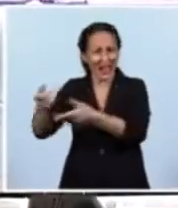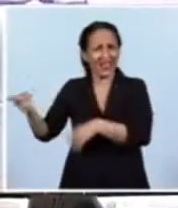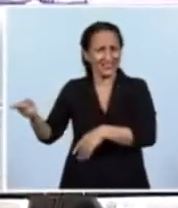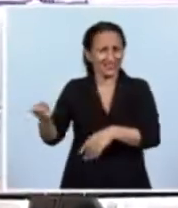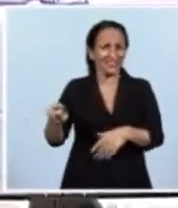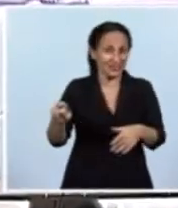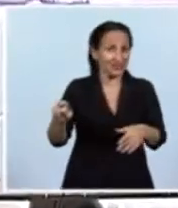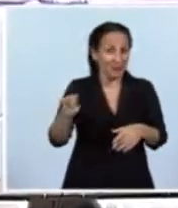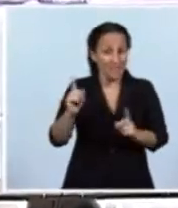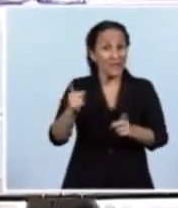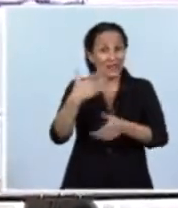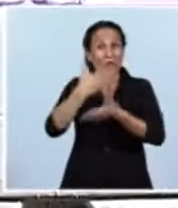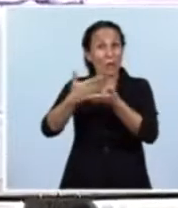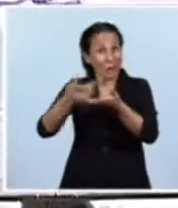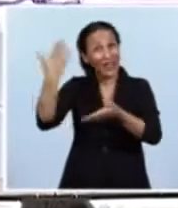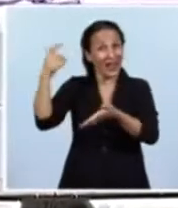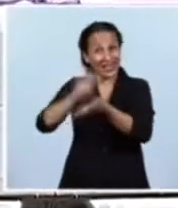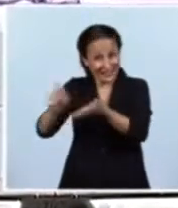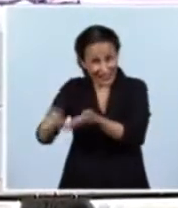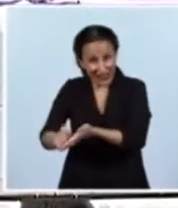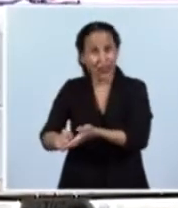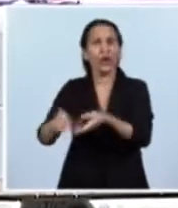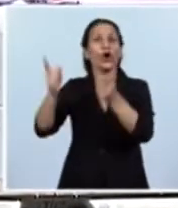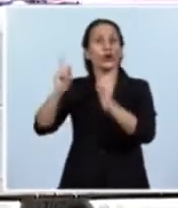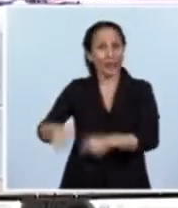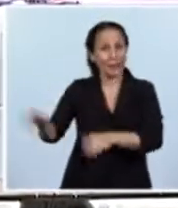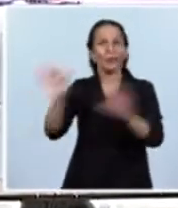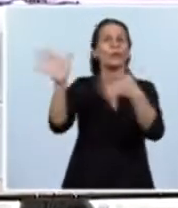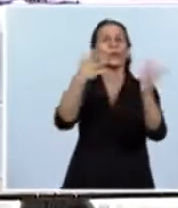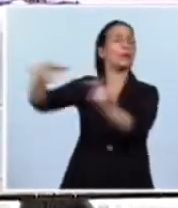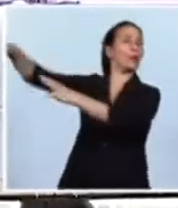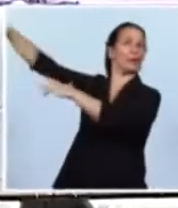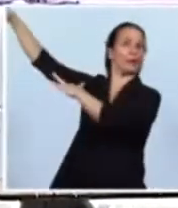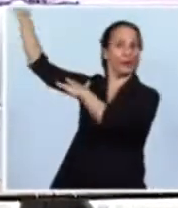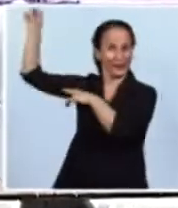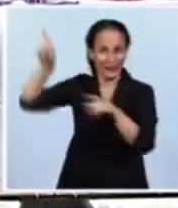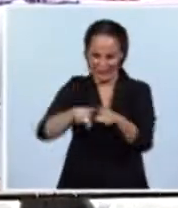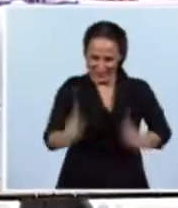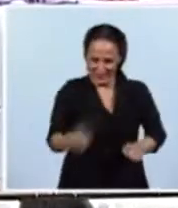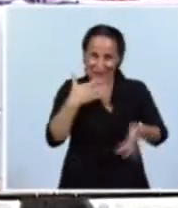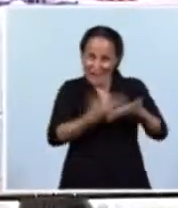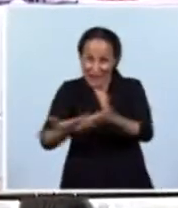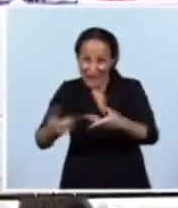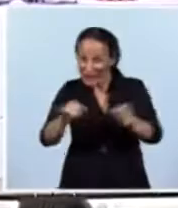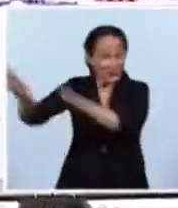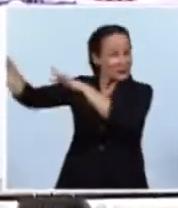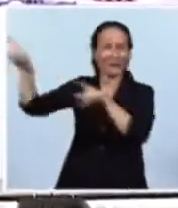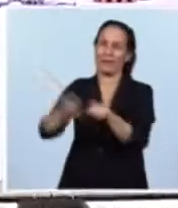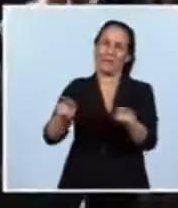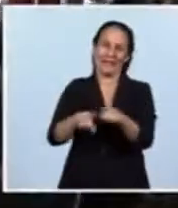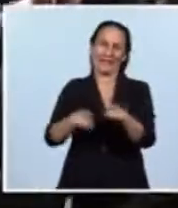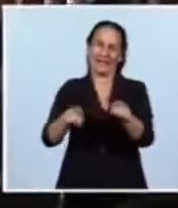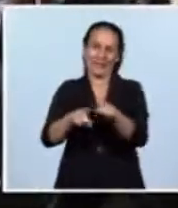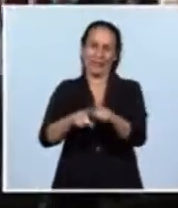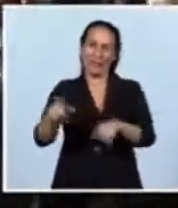Esos mismos papeles que escribieron también se los llevó el viento, igual que a esto que tengo yo acá arriba, se los llevó el